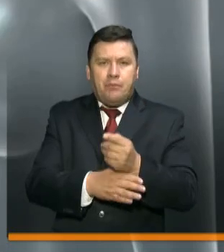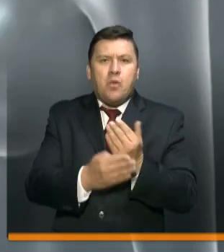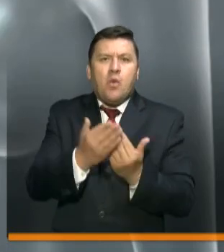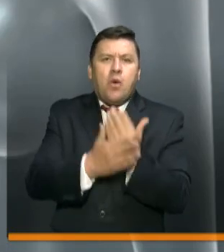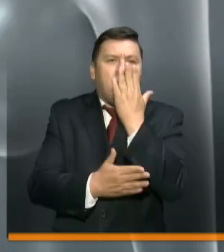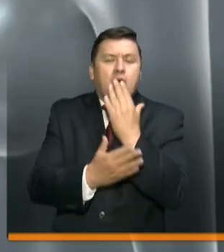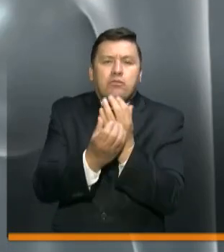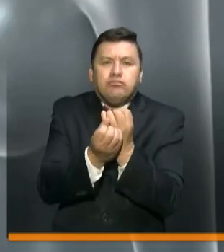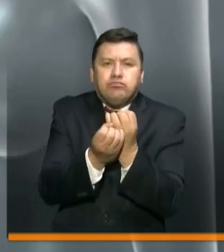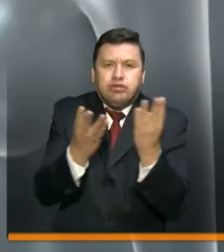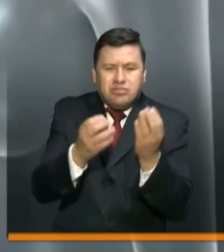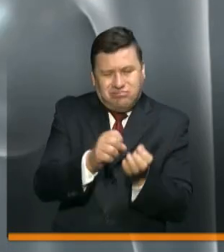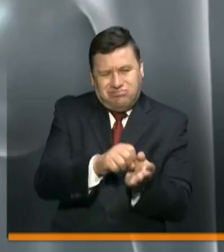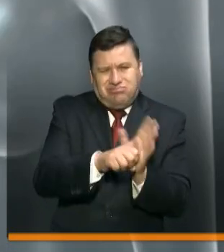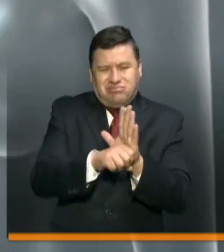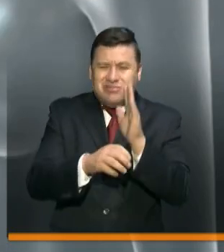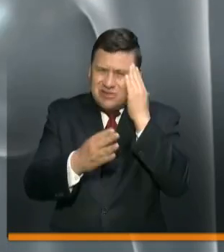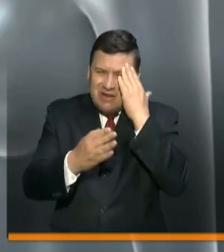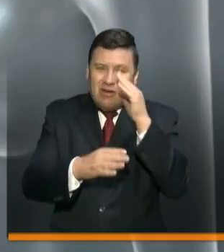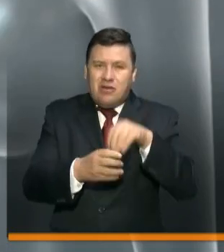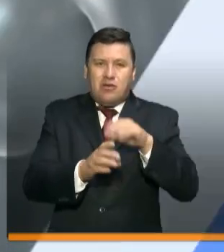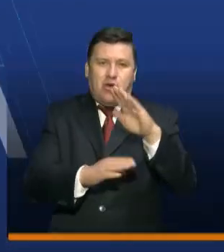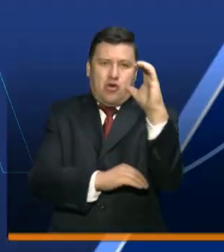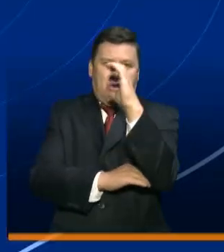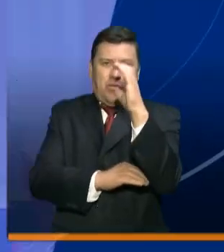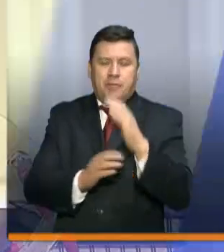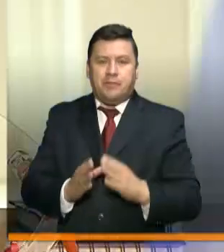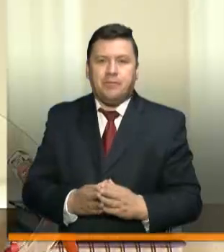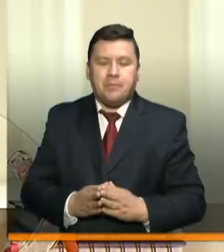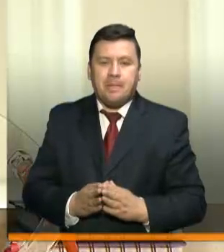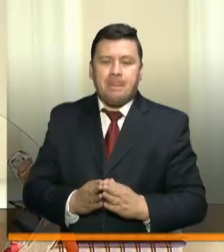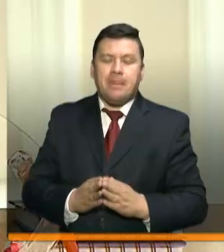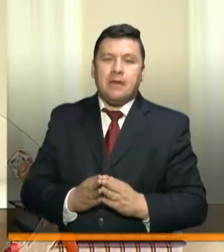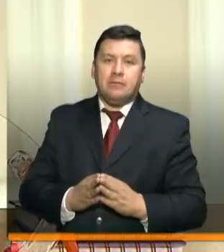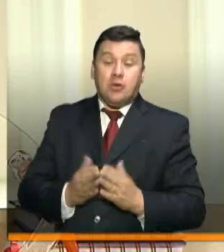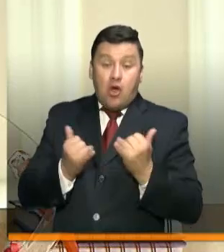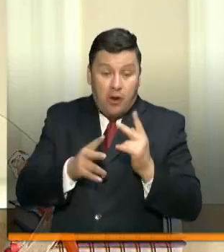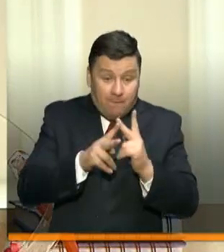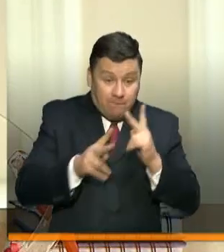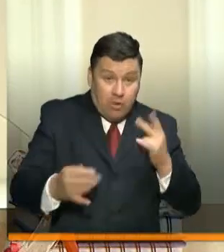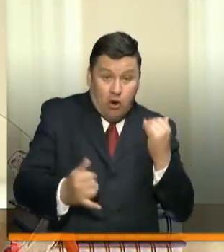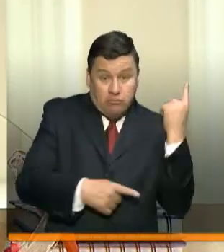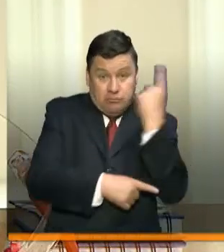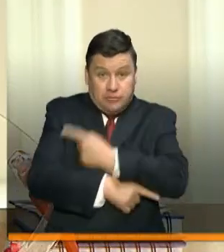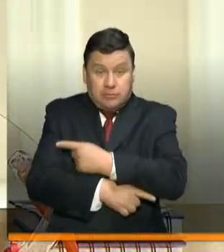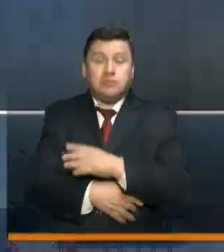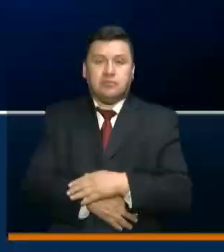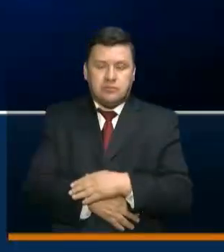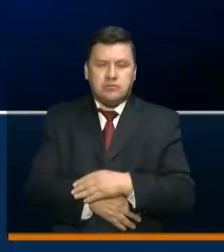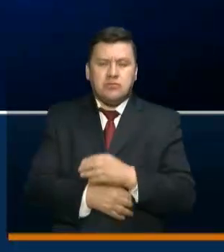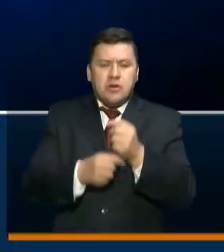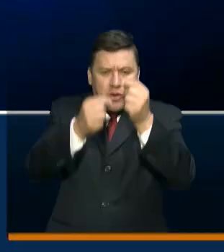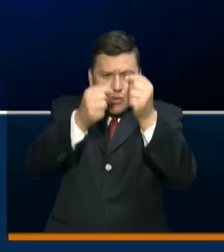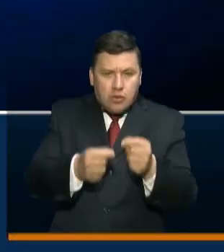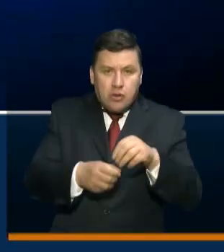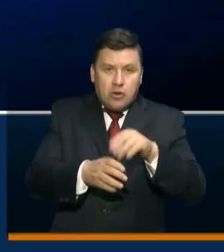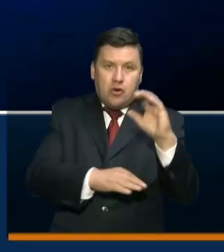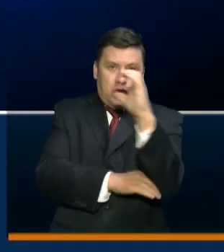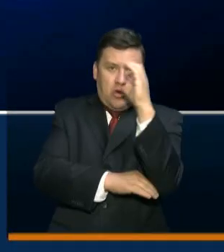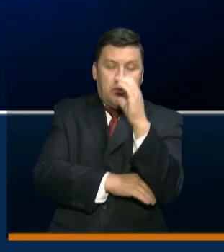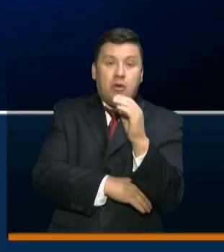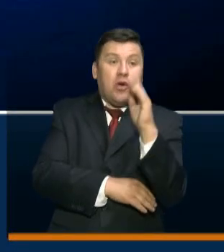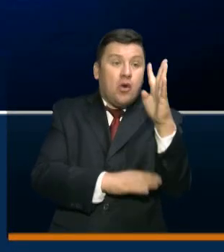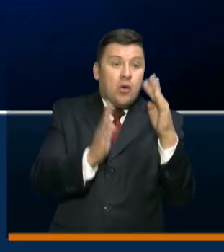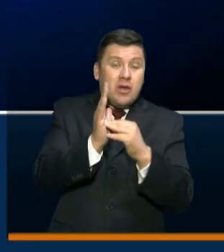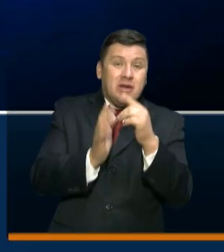casos de COVID-19 en el país. A la fecha de hoy, Colombia registra 4